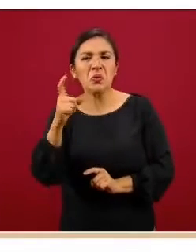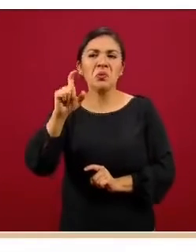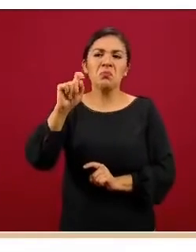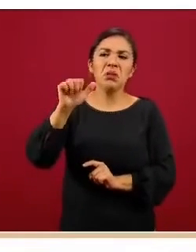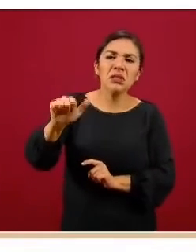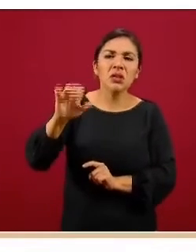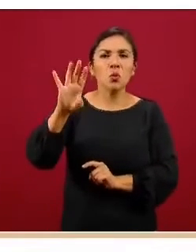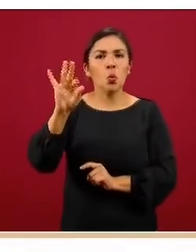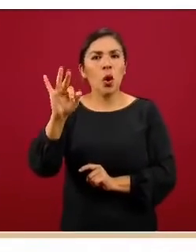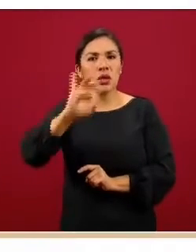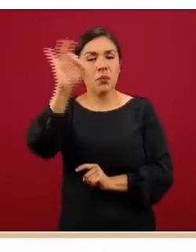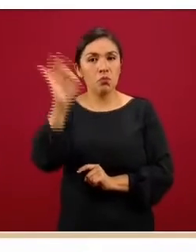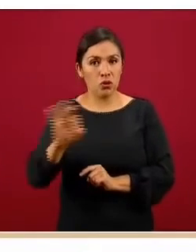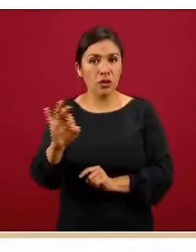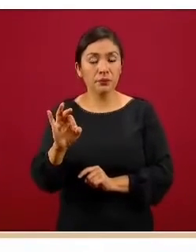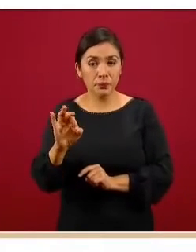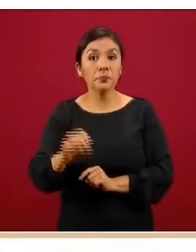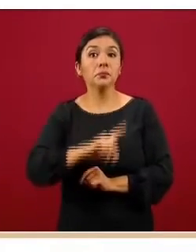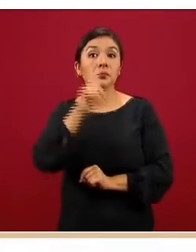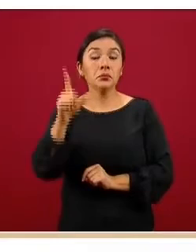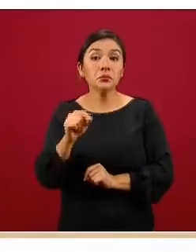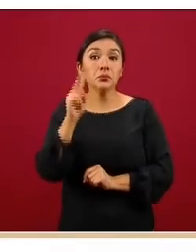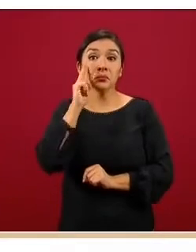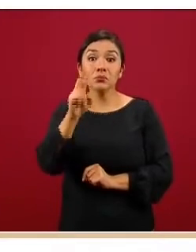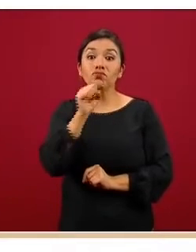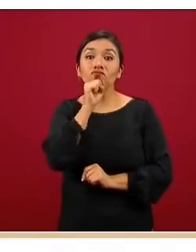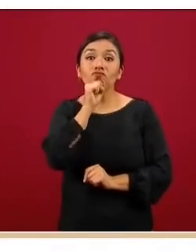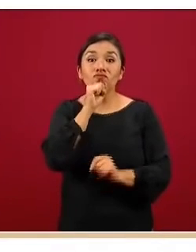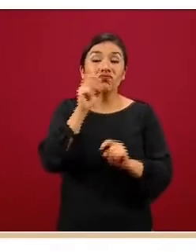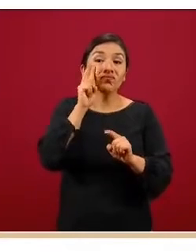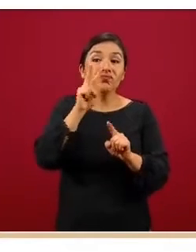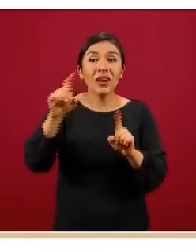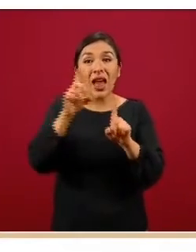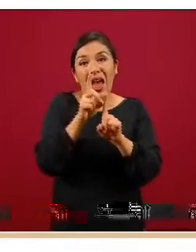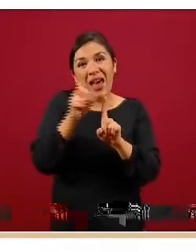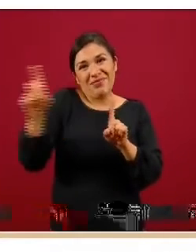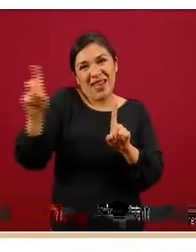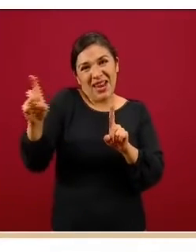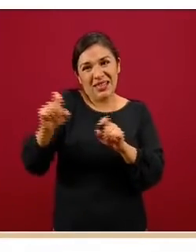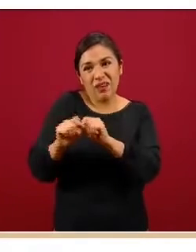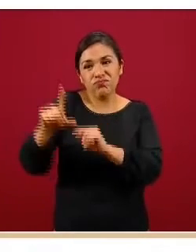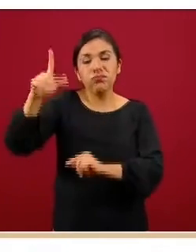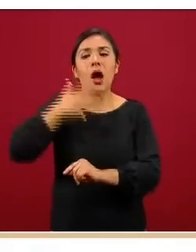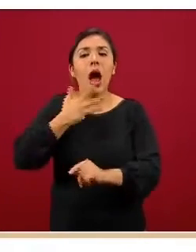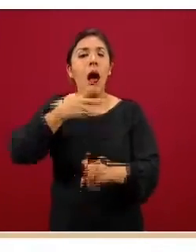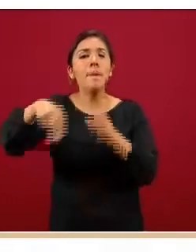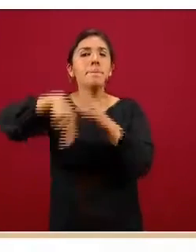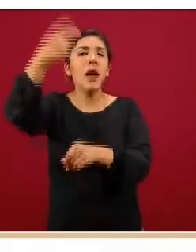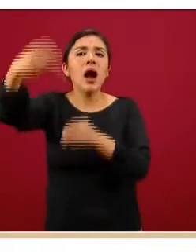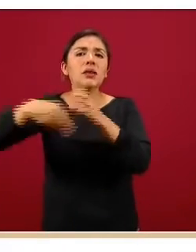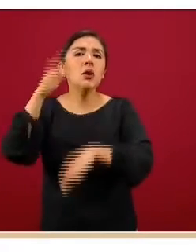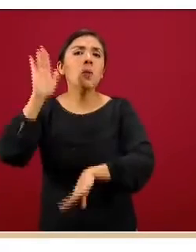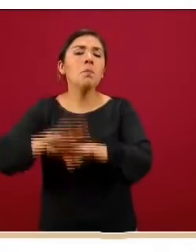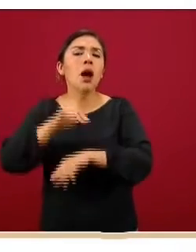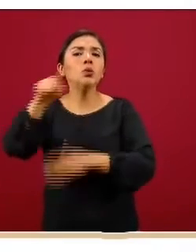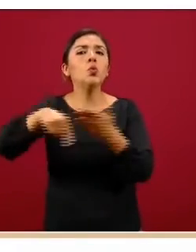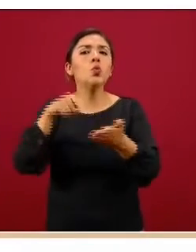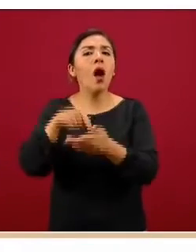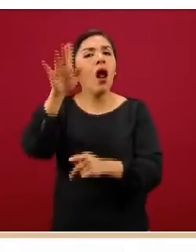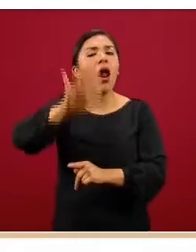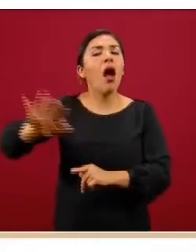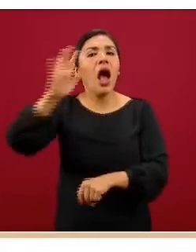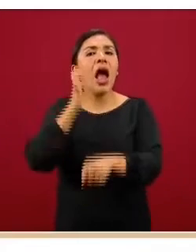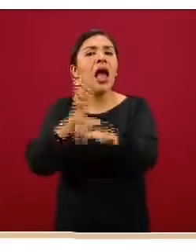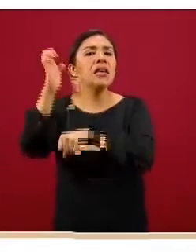40. Lógicamente a medida que avanzamos en la gráfica a la derecha, la disponibilidad es mucho mayor en aquellas entidades que no están teniendo una alta